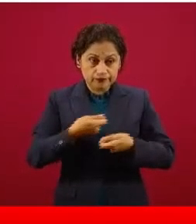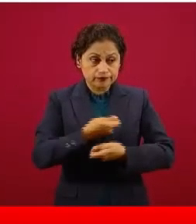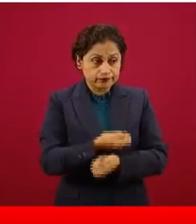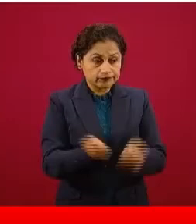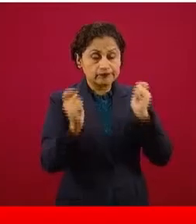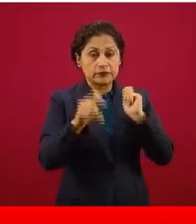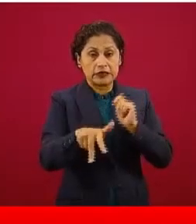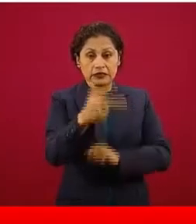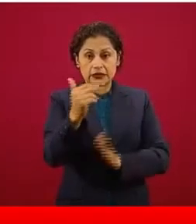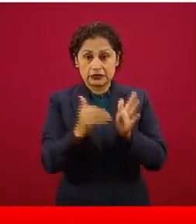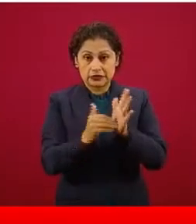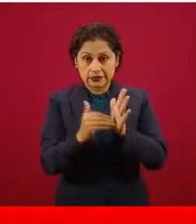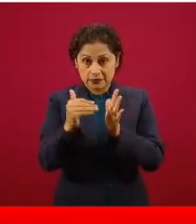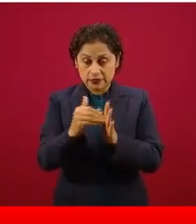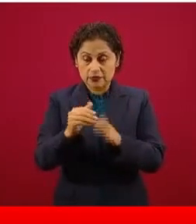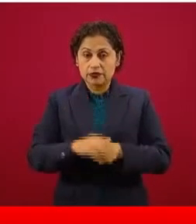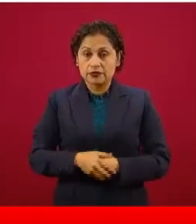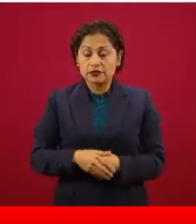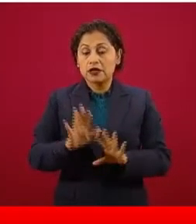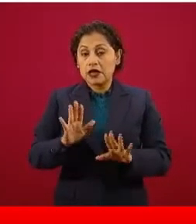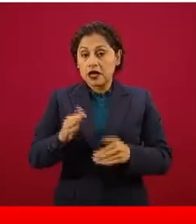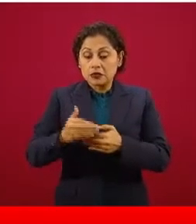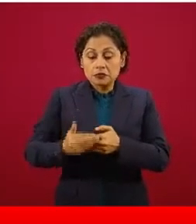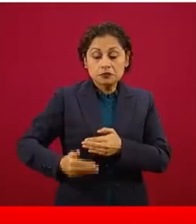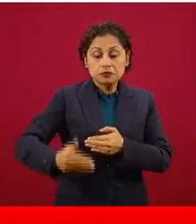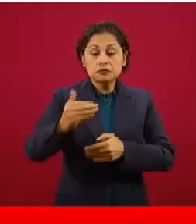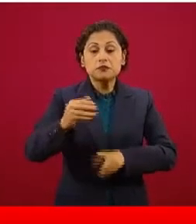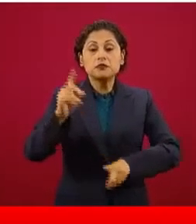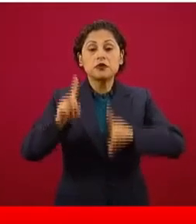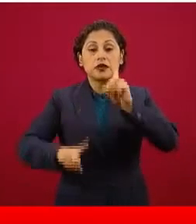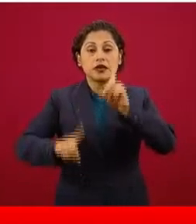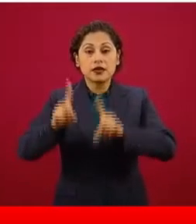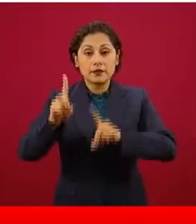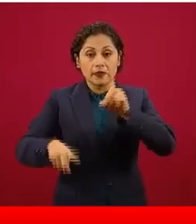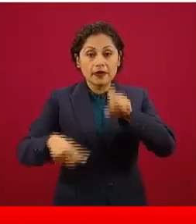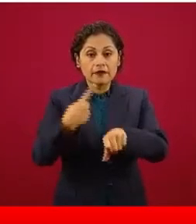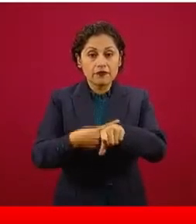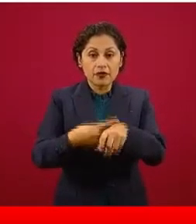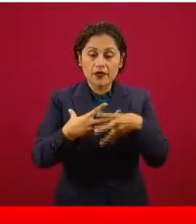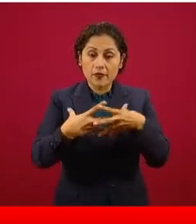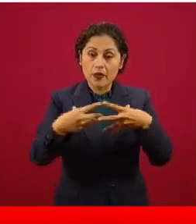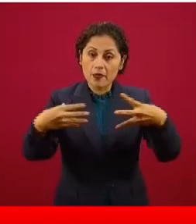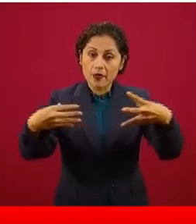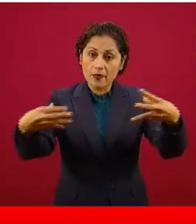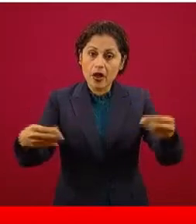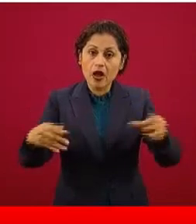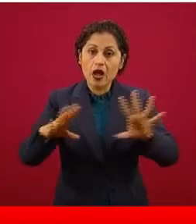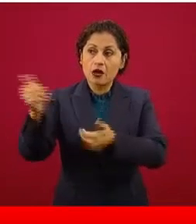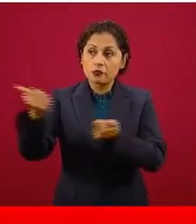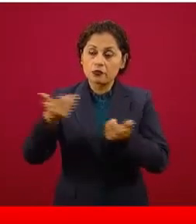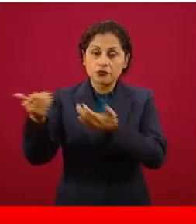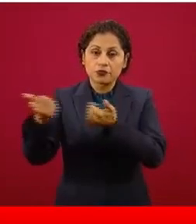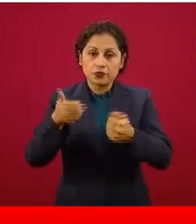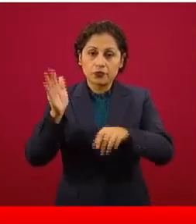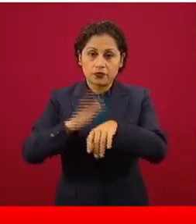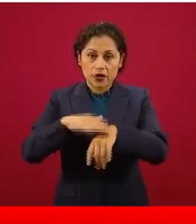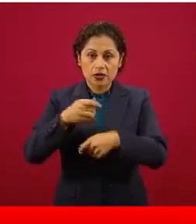vaya comportando la pandemia o la enfermedad, vayamos adquiriendo más insumos.